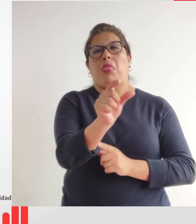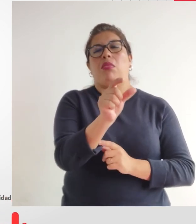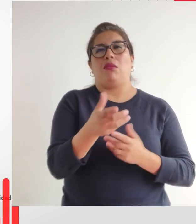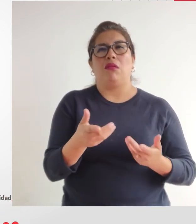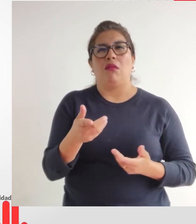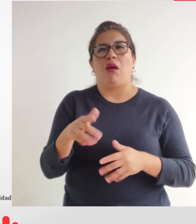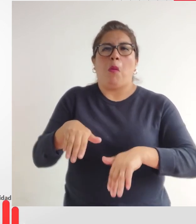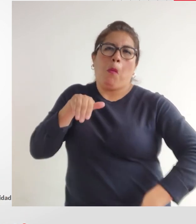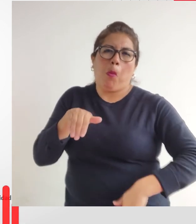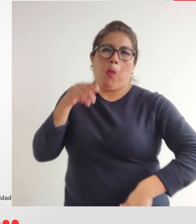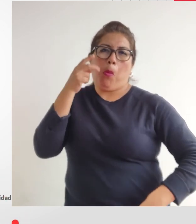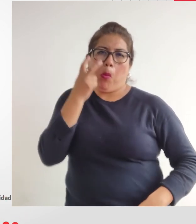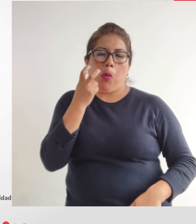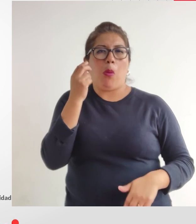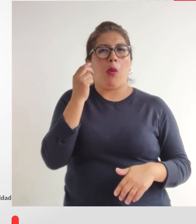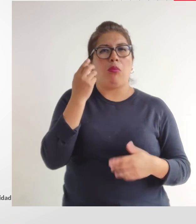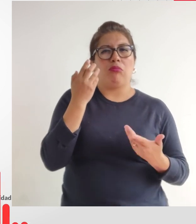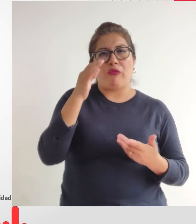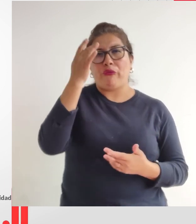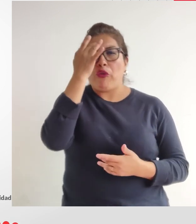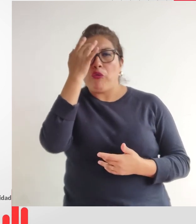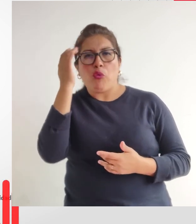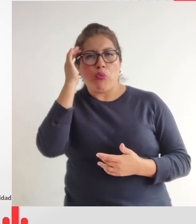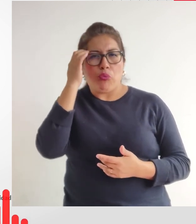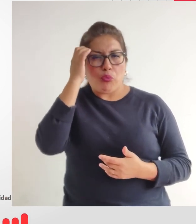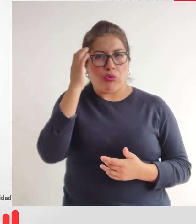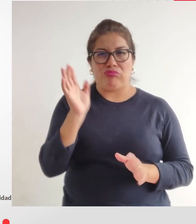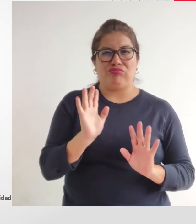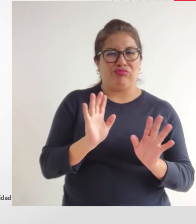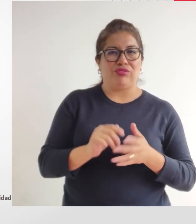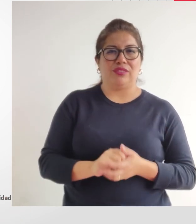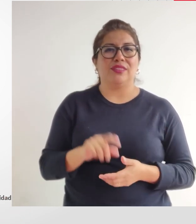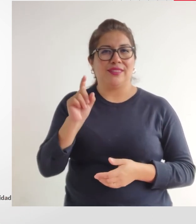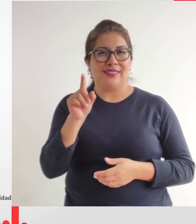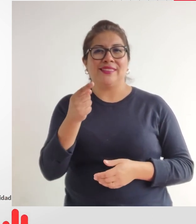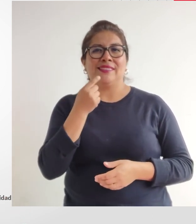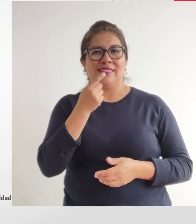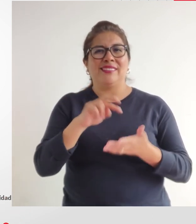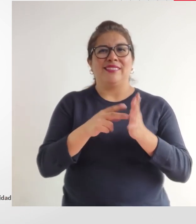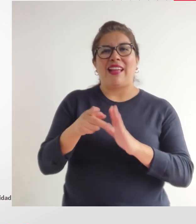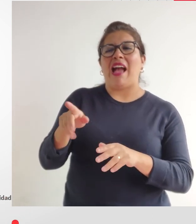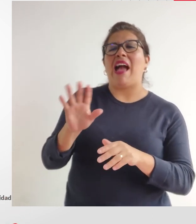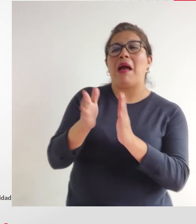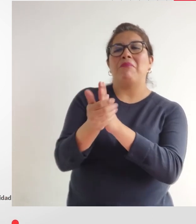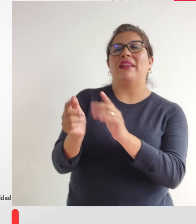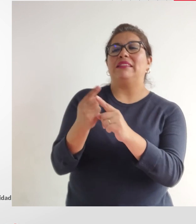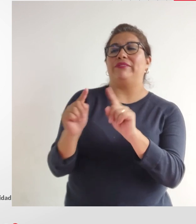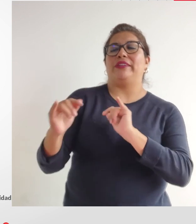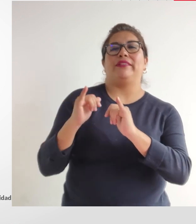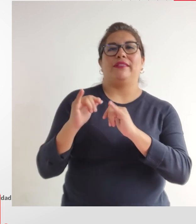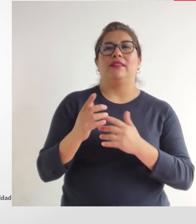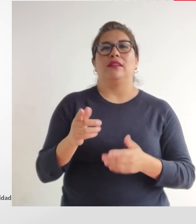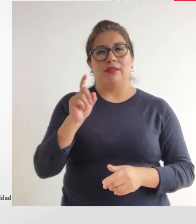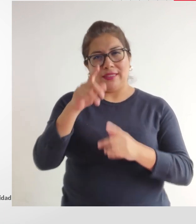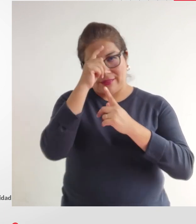minusválido. No le digas cojo, ciego y enfermito. Y tampoco mongolito. Y no necesariamente son personas con habilidades diferentes.